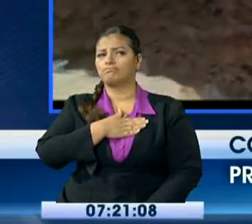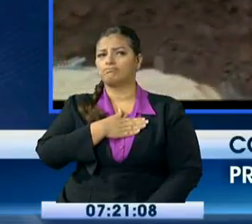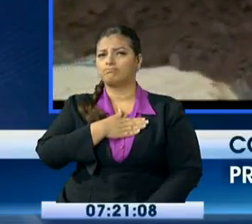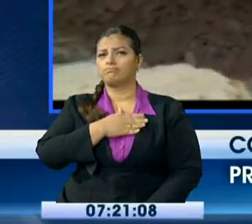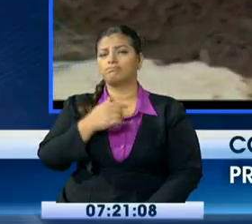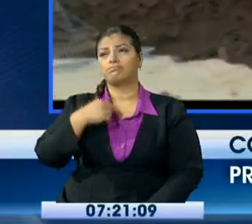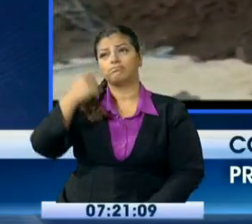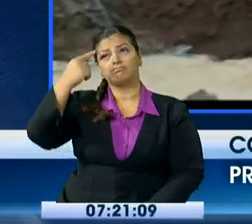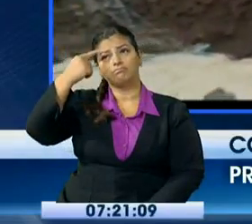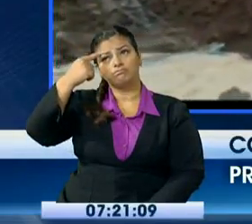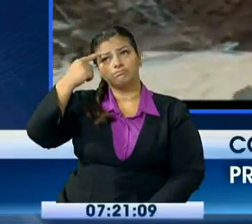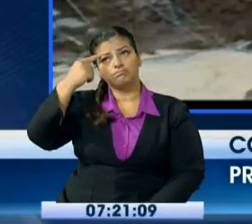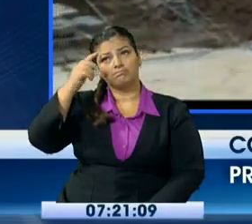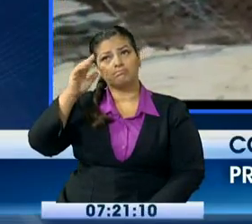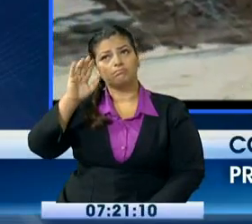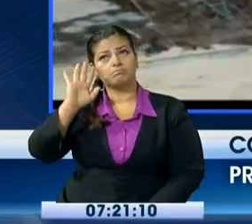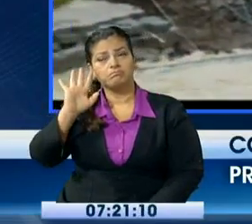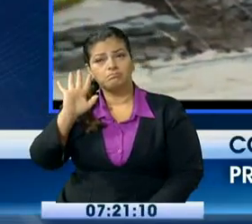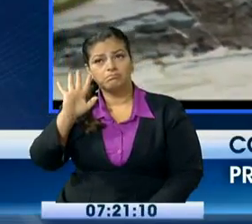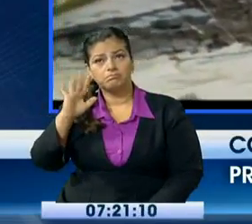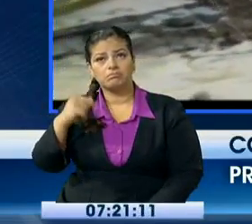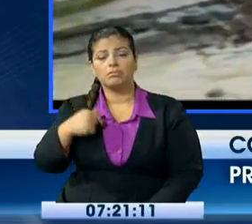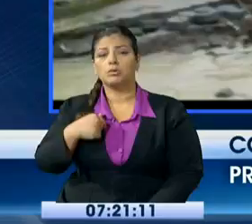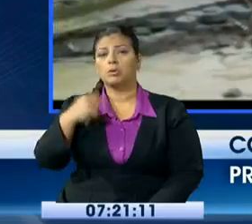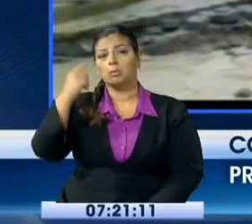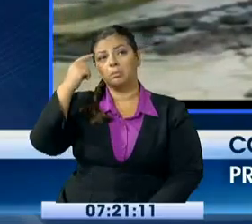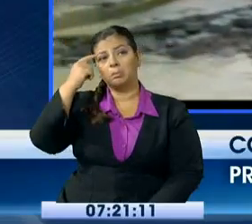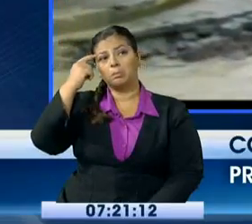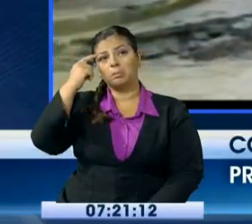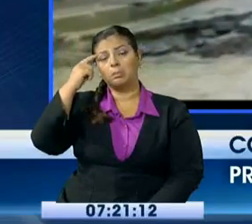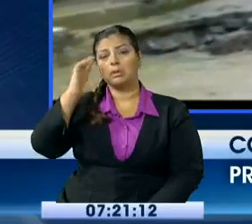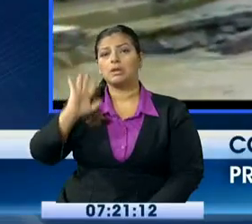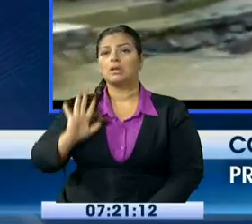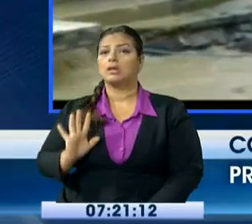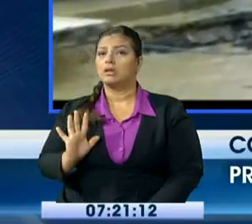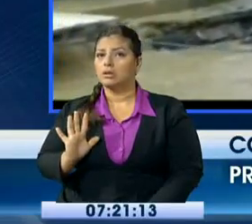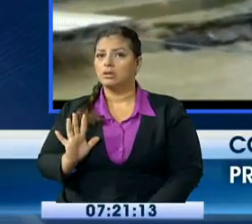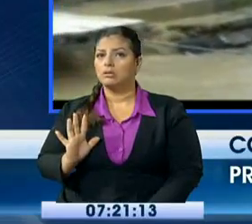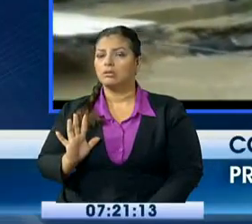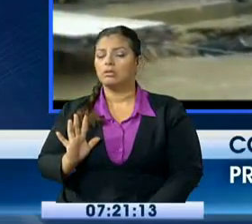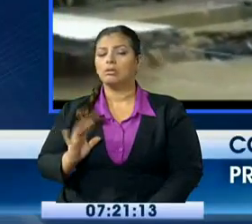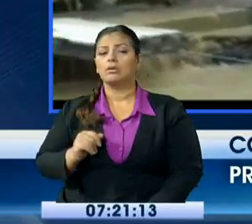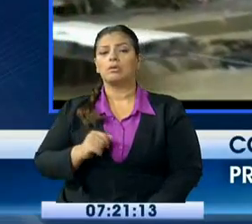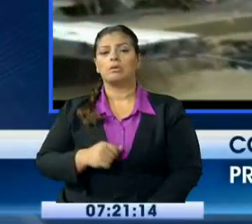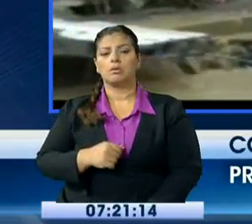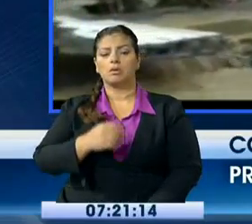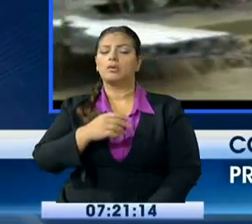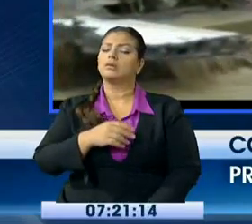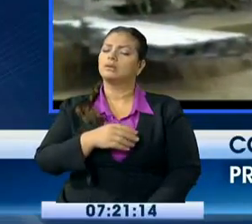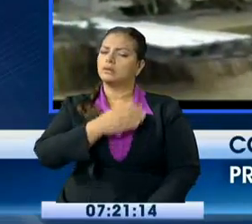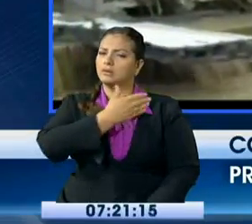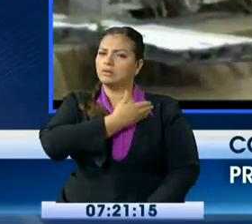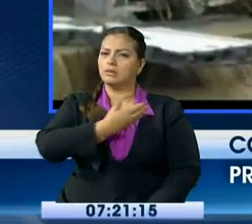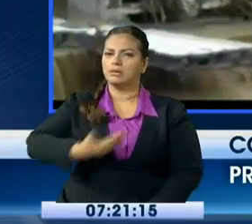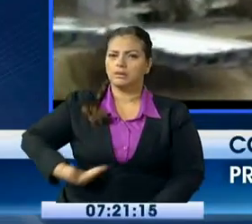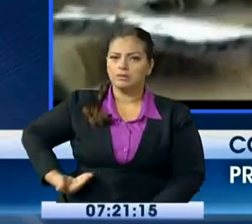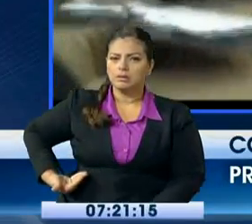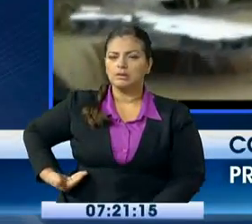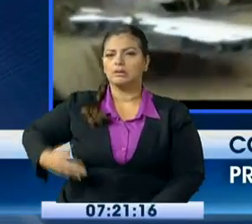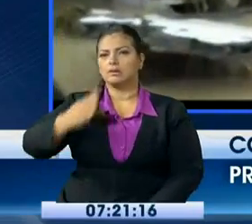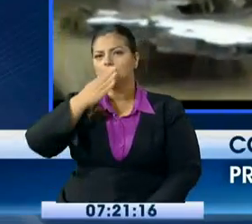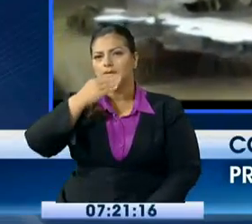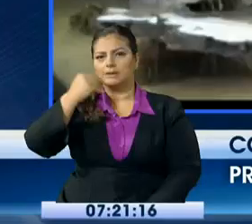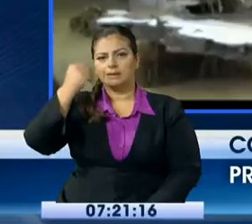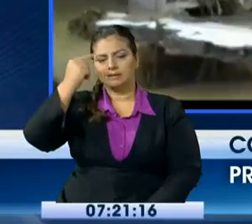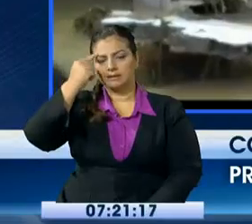pienso yo, obviamente no soy la que maneja la agenda del señor presidente, pero seguramente él y su cuerpo de ministros y acompañantes